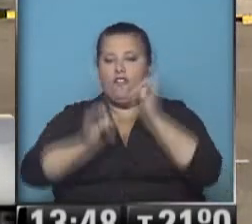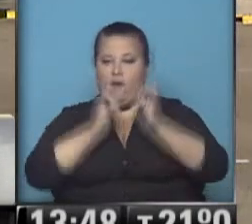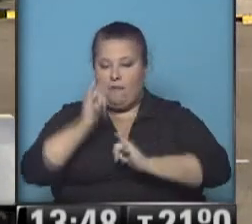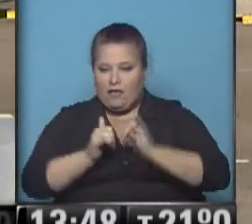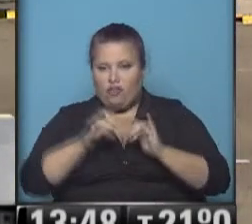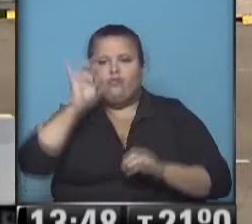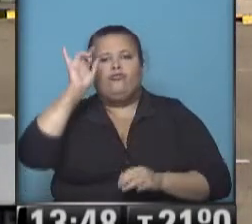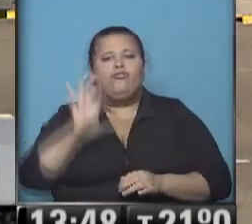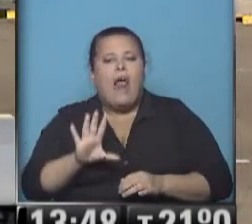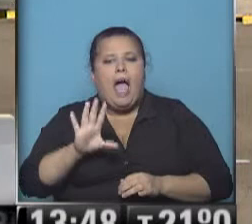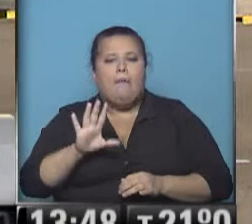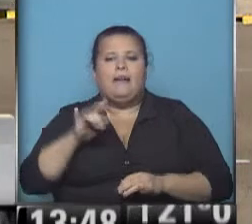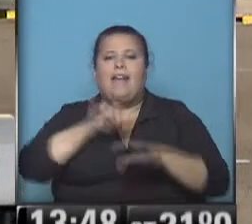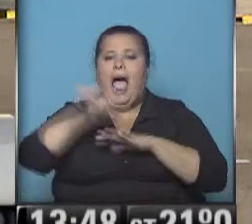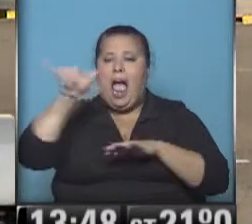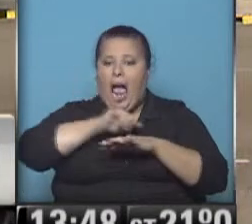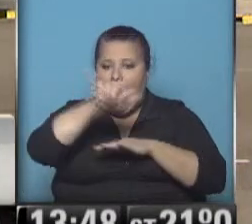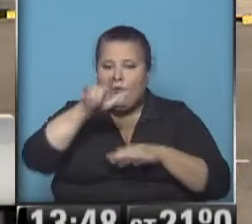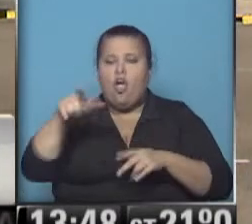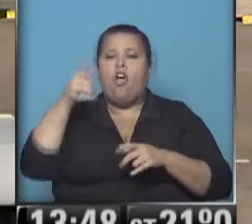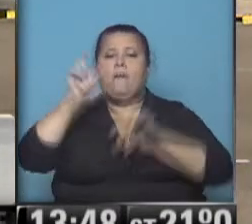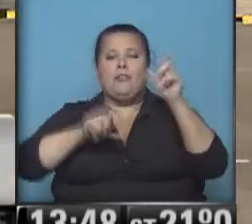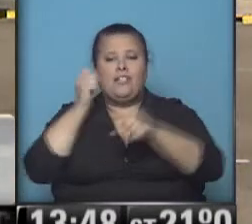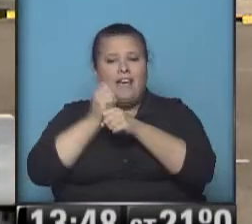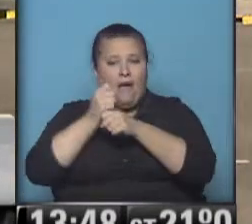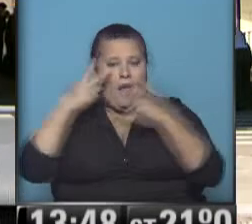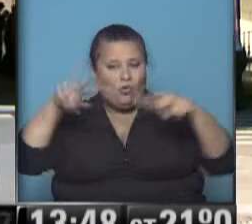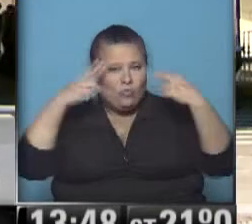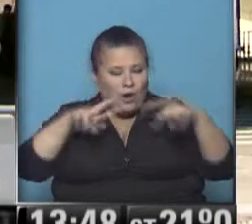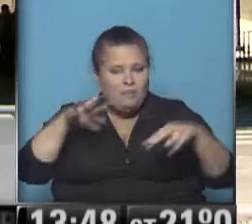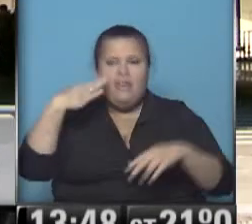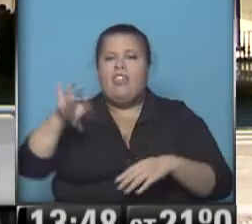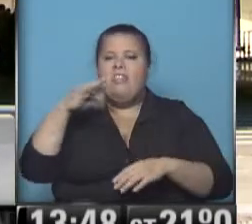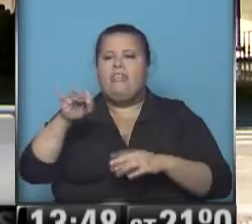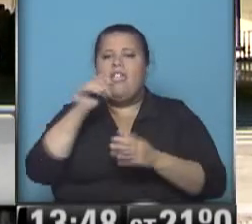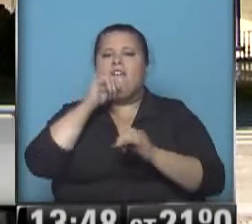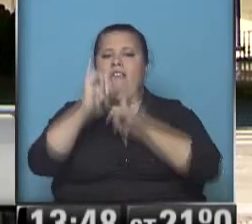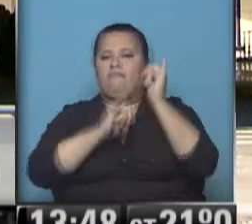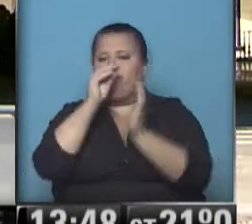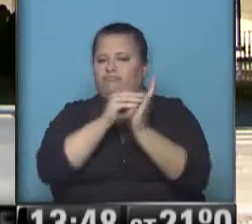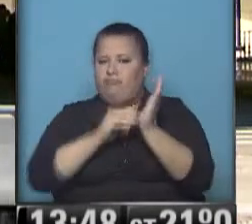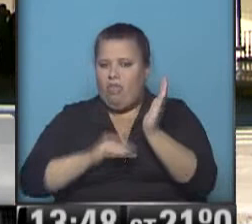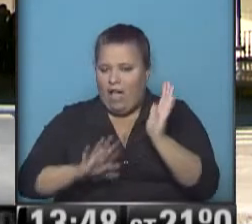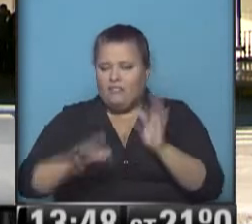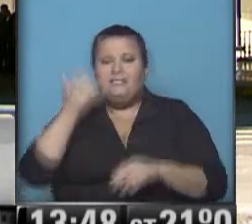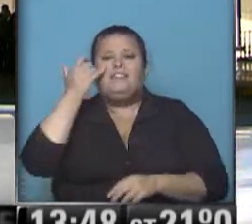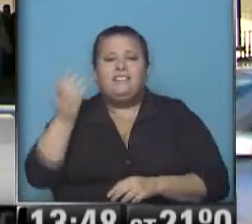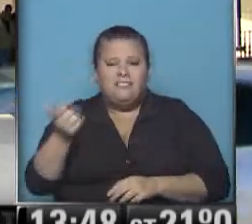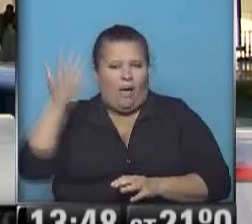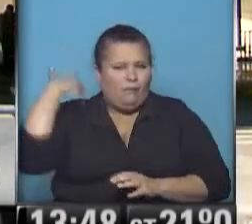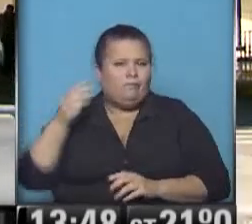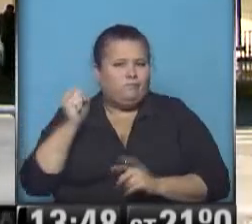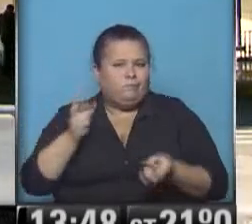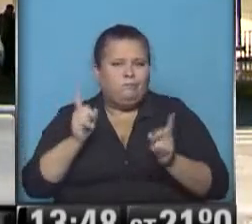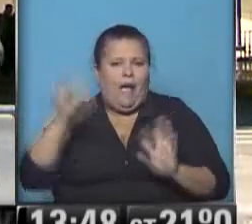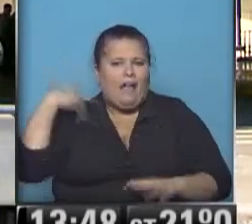y solo serán las líneas aéreas y los operadores turísticos quienes deberán remitir esos datos que ya lo hacían